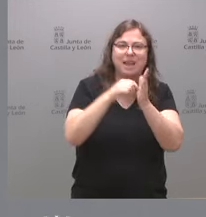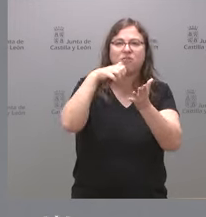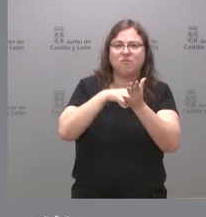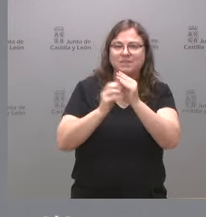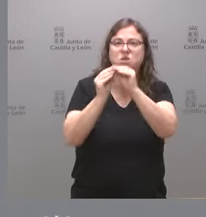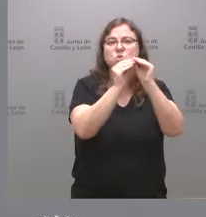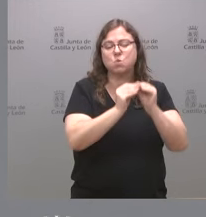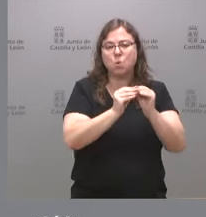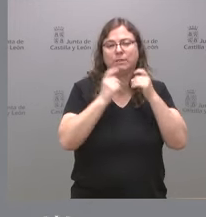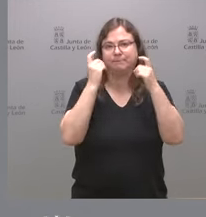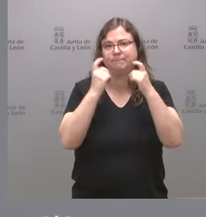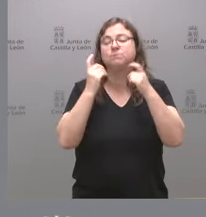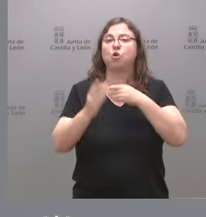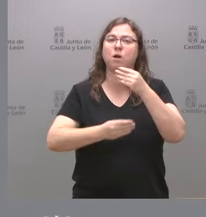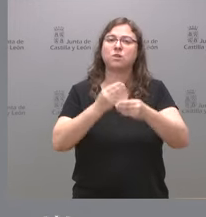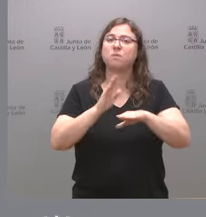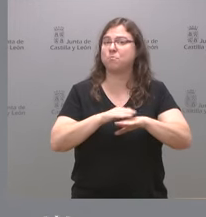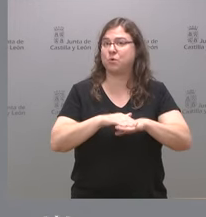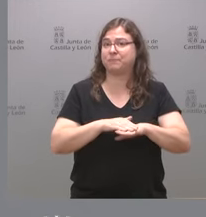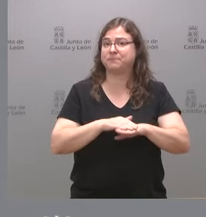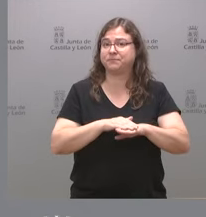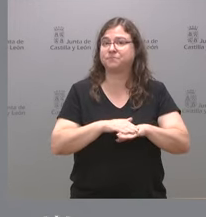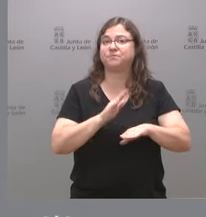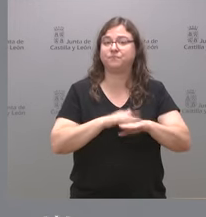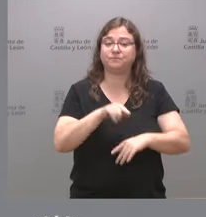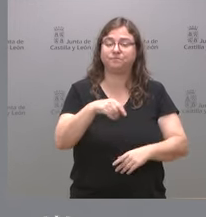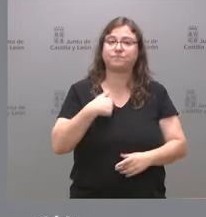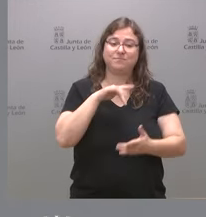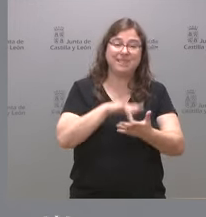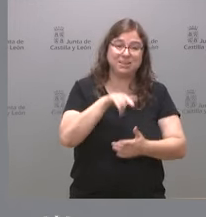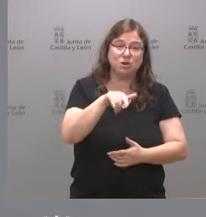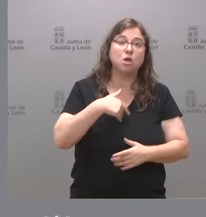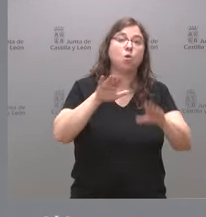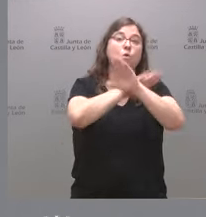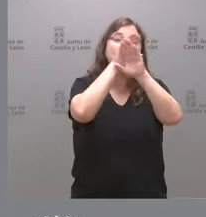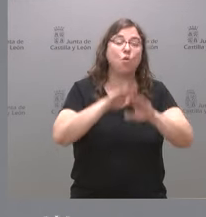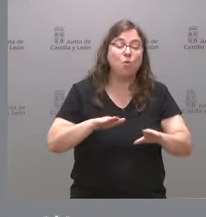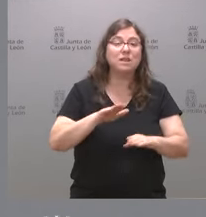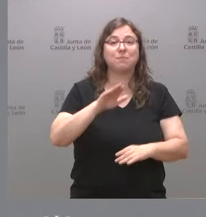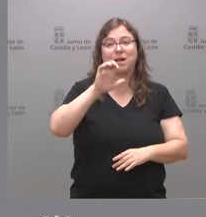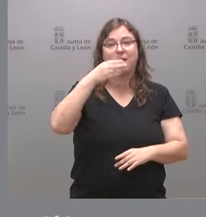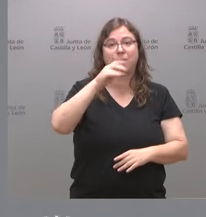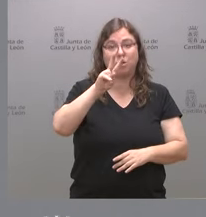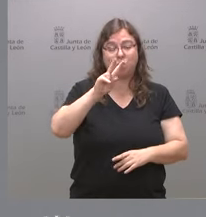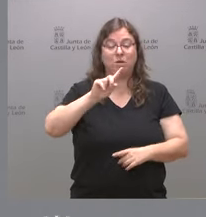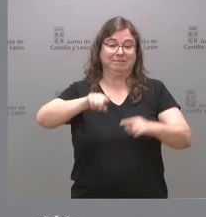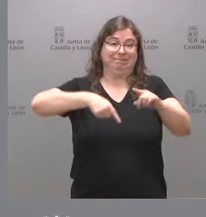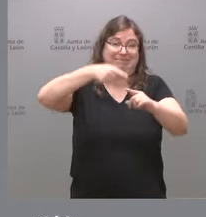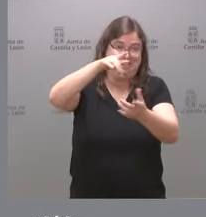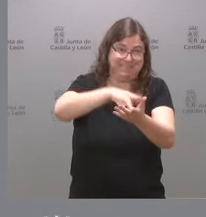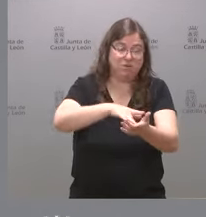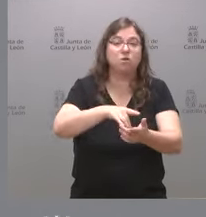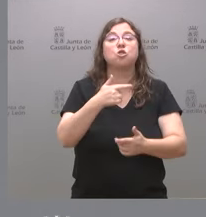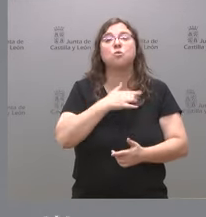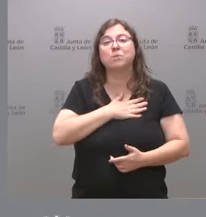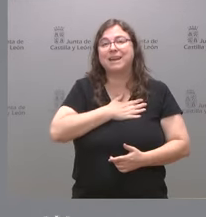y es algo que vamos a hacer sobre todo porque esta que hemos celebrado es la última EBAU antes del siguiente compromiso y nuestra idea por tanto